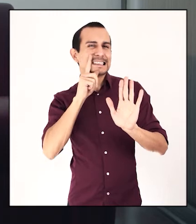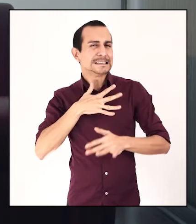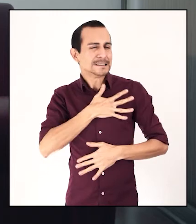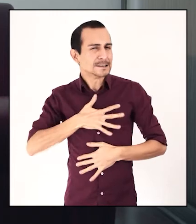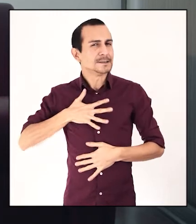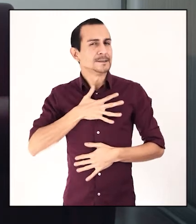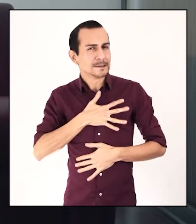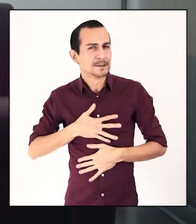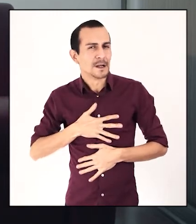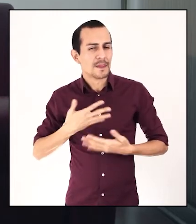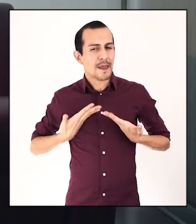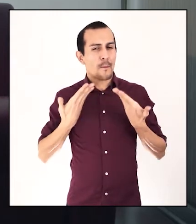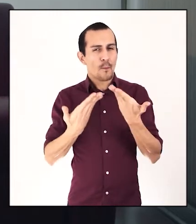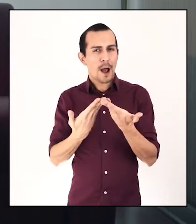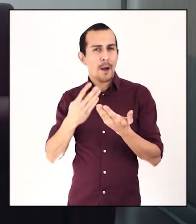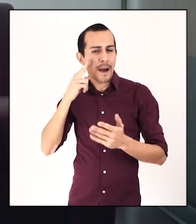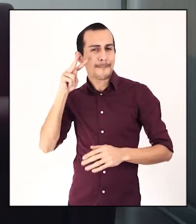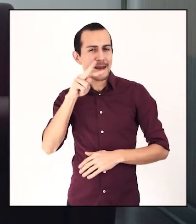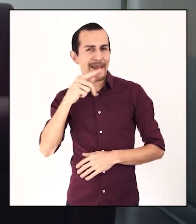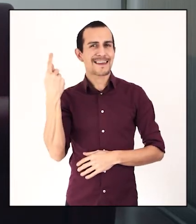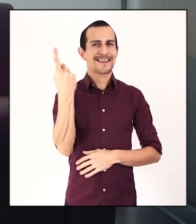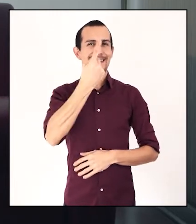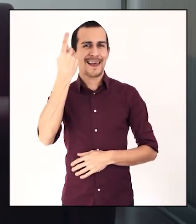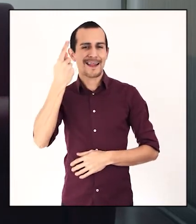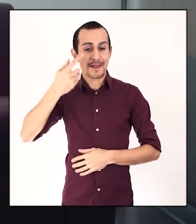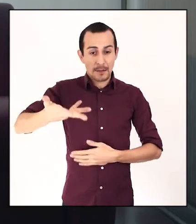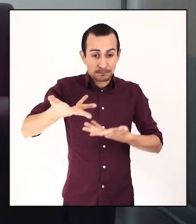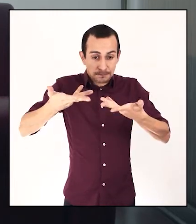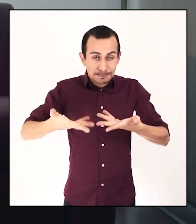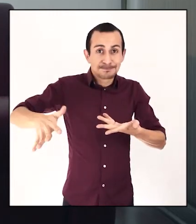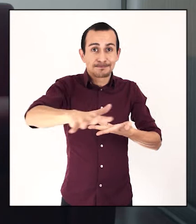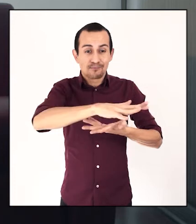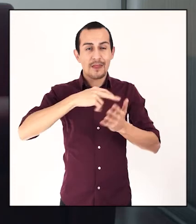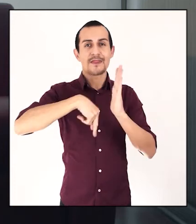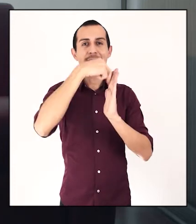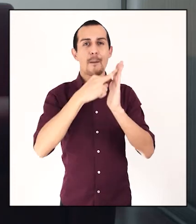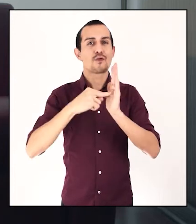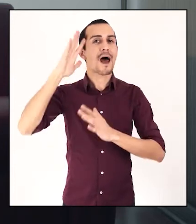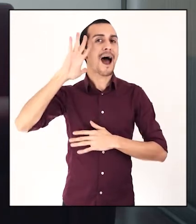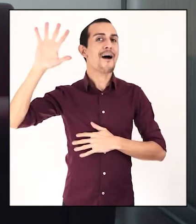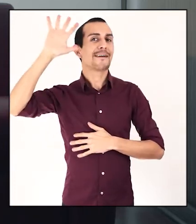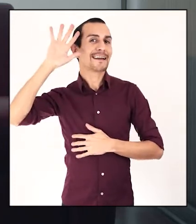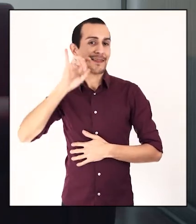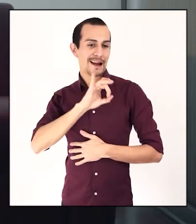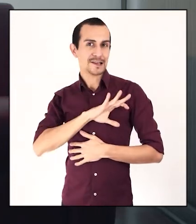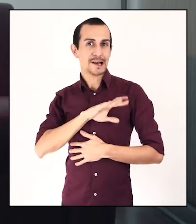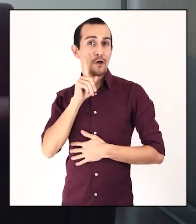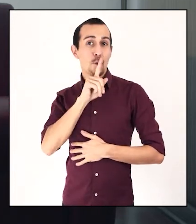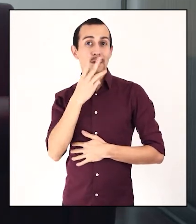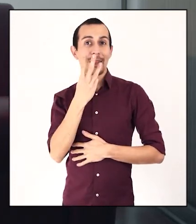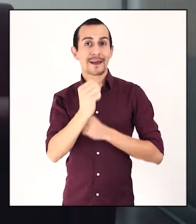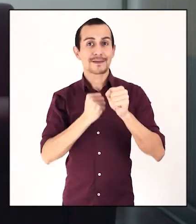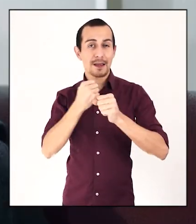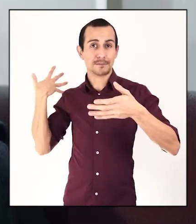tiene la ambición de dar una mirada panorámica del estado actual de la pintura abstracta en el Chile de los últimos